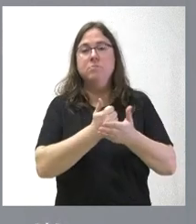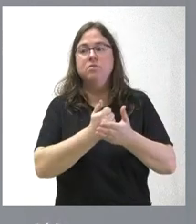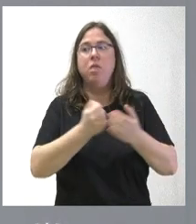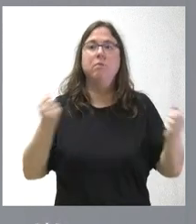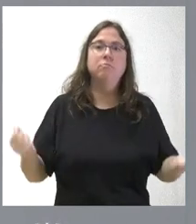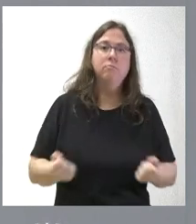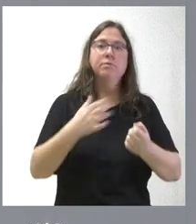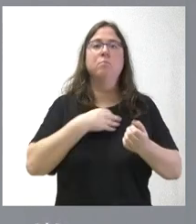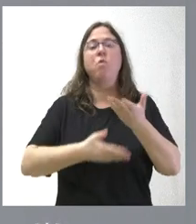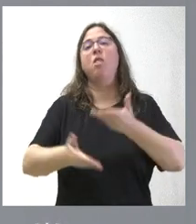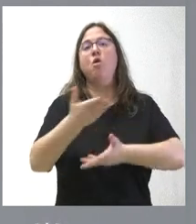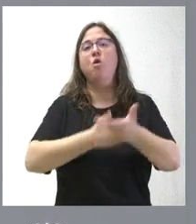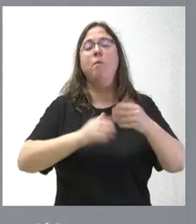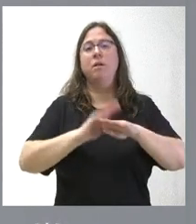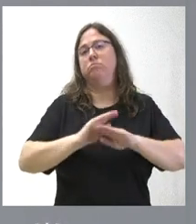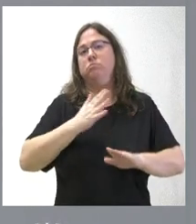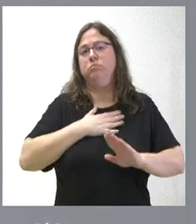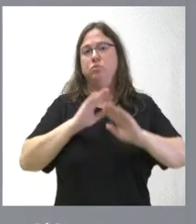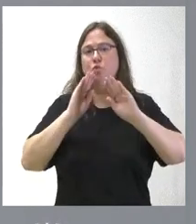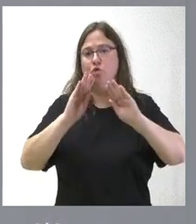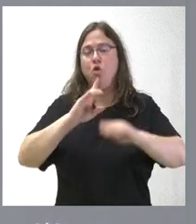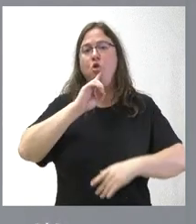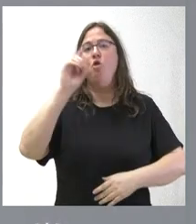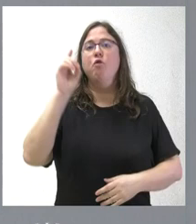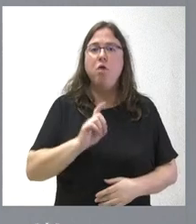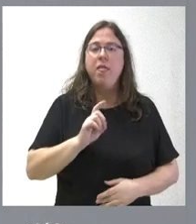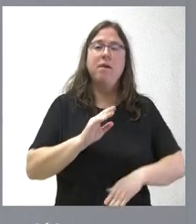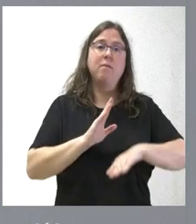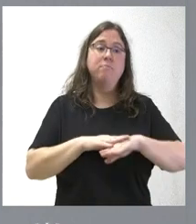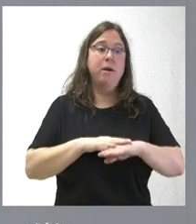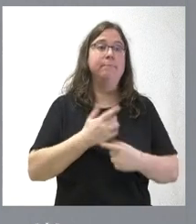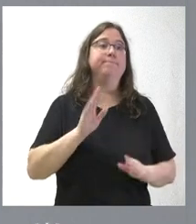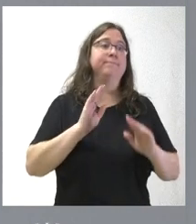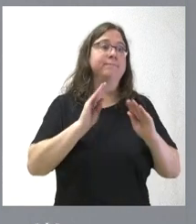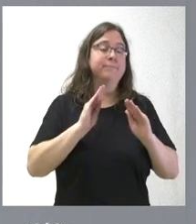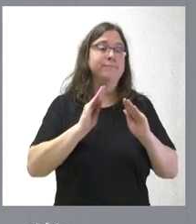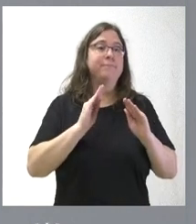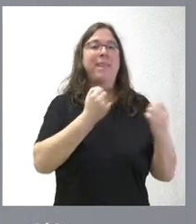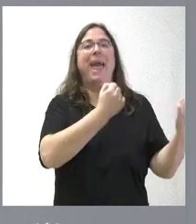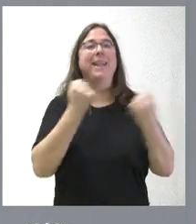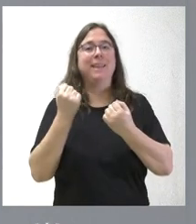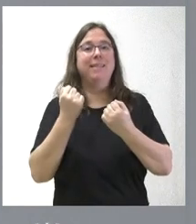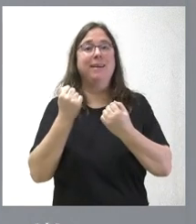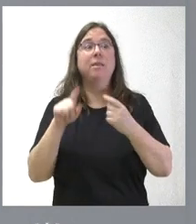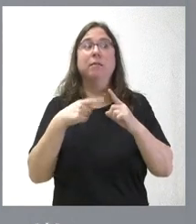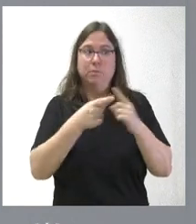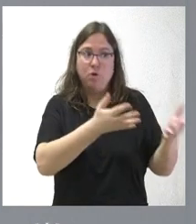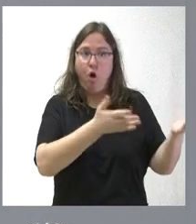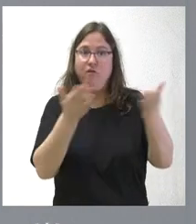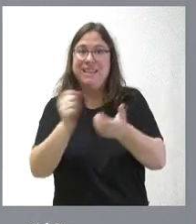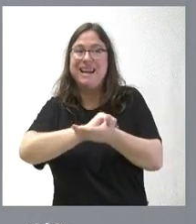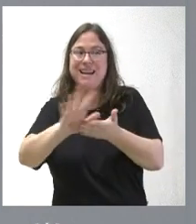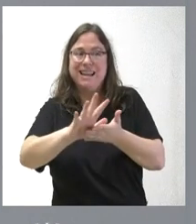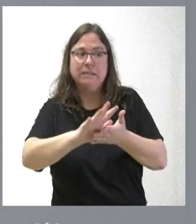podamos colaborar con la propia fundación, en donde somos partícipes varias entidades y, entre ellas, ofreciendo gratuitamente estas